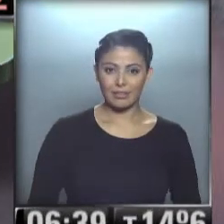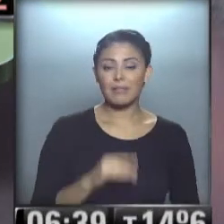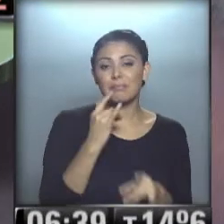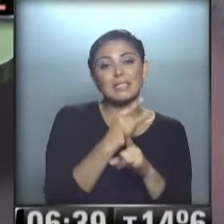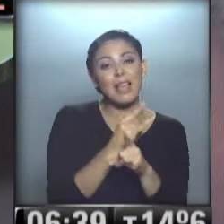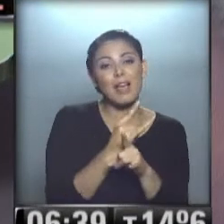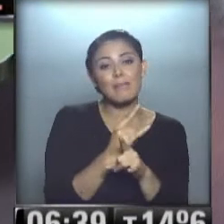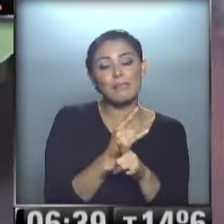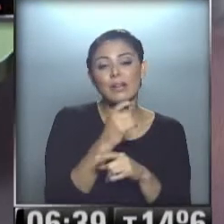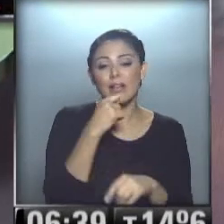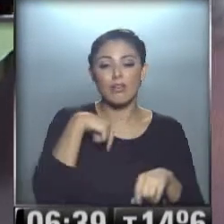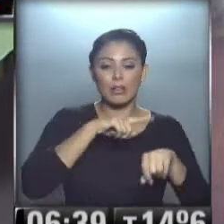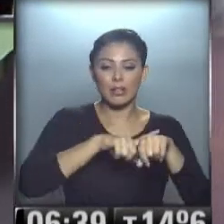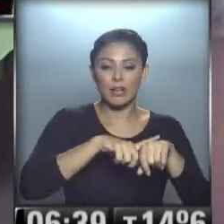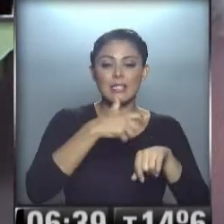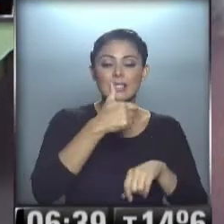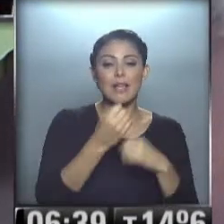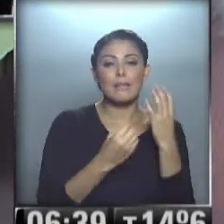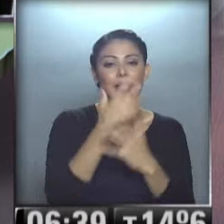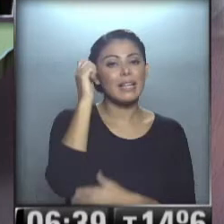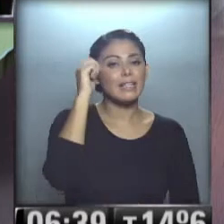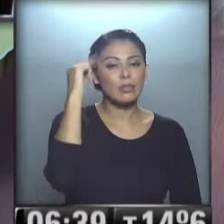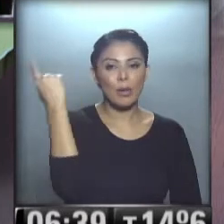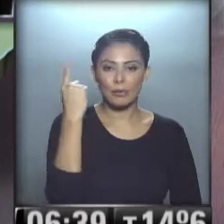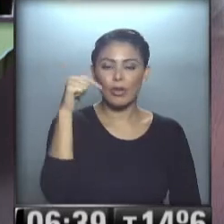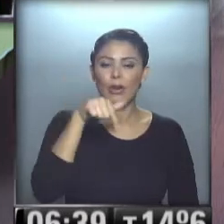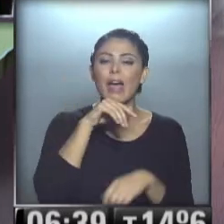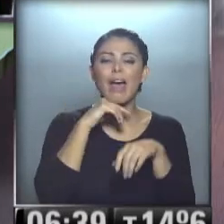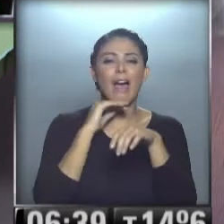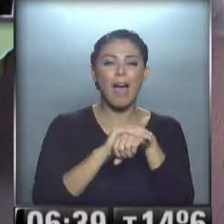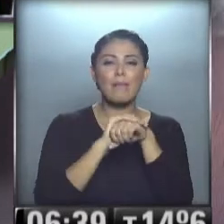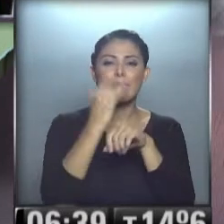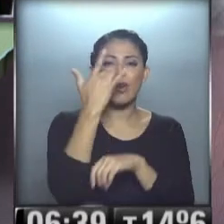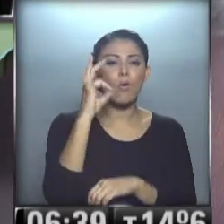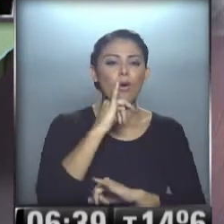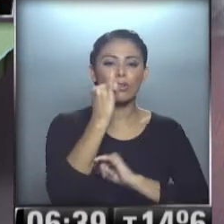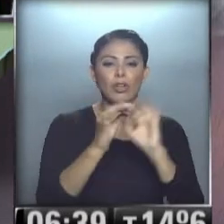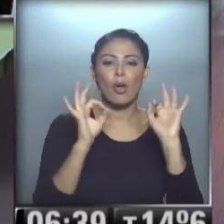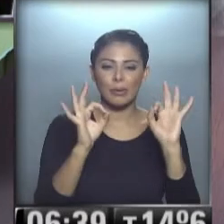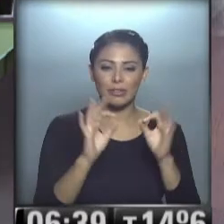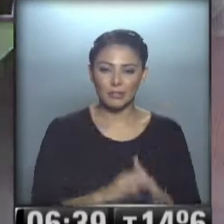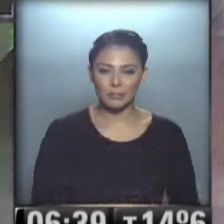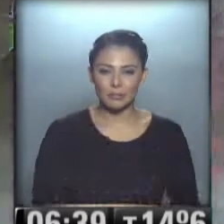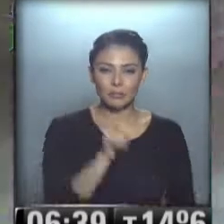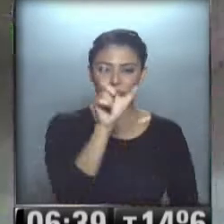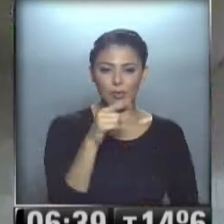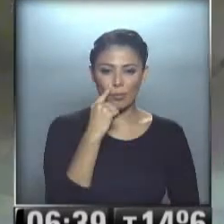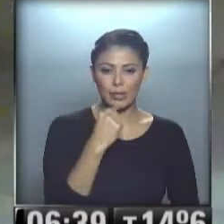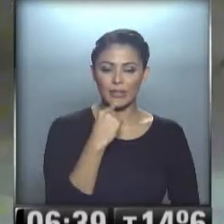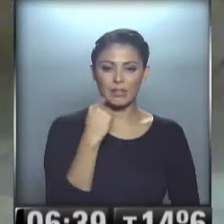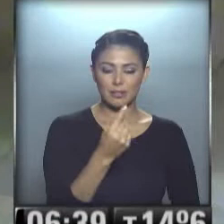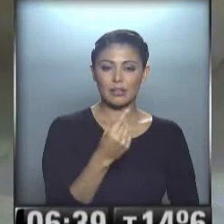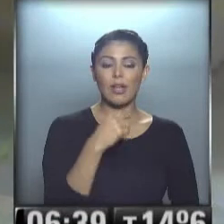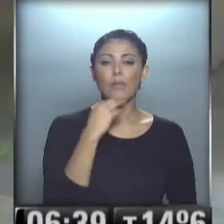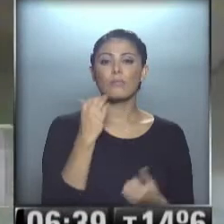siempre... ...cuando pasaron 39 minutos... ...de las 6 de la mañana... ...nuestro amigo Hugo Palamaro... ...nos cuenta todo... ...cómo no, Carina y Naya... ...y nos vamos a